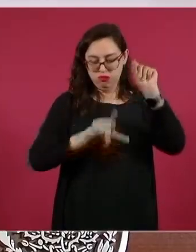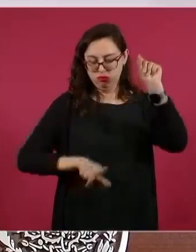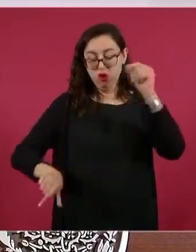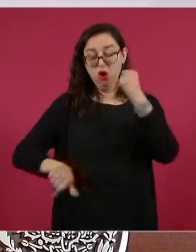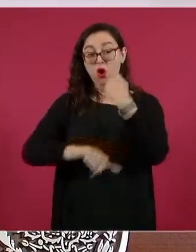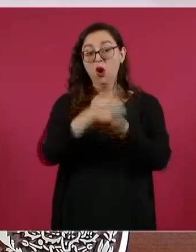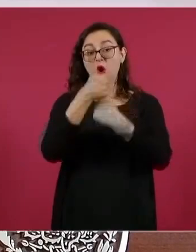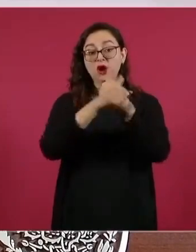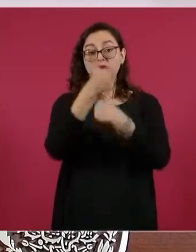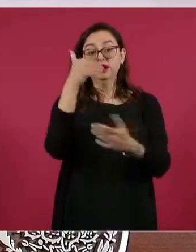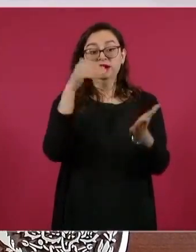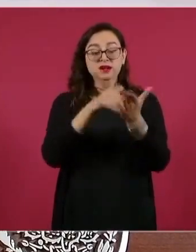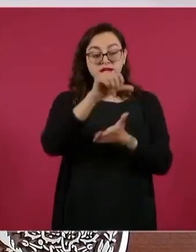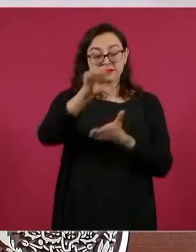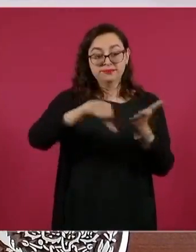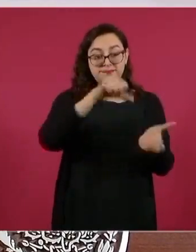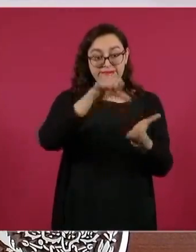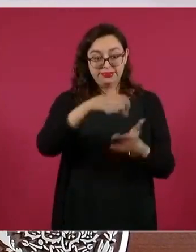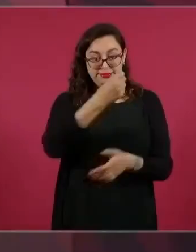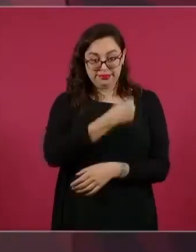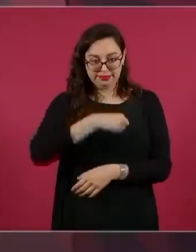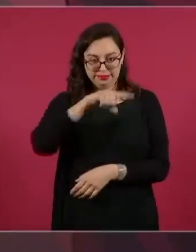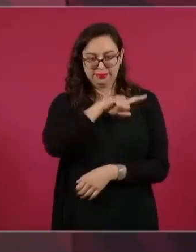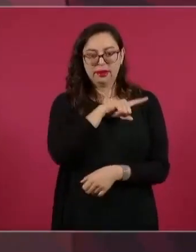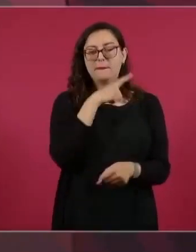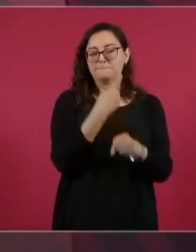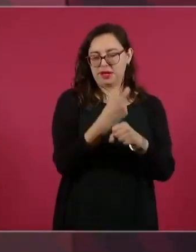unidades. Es atención de primer nivel,